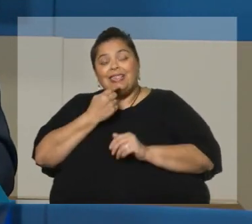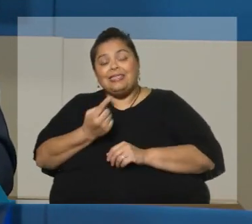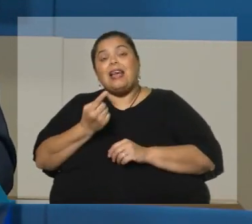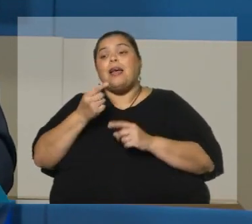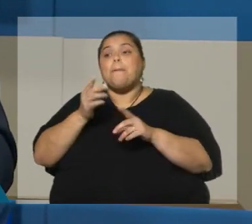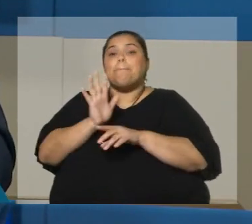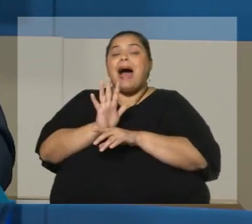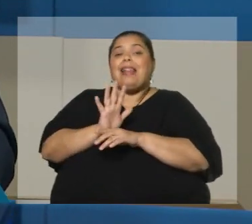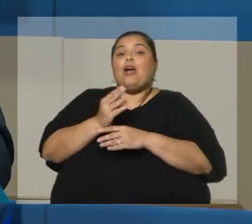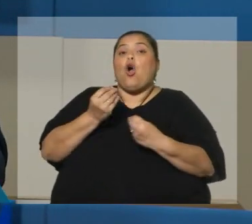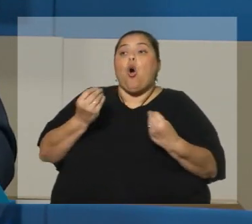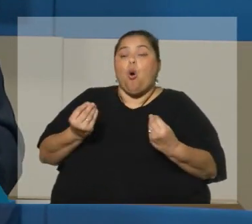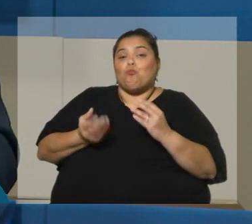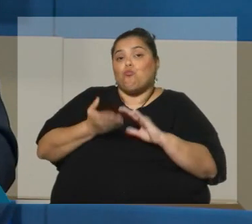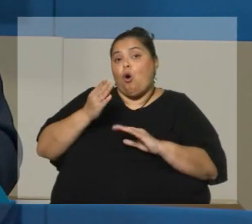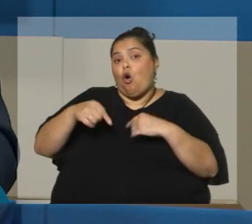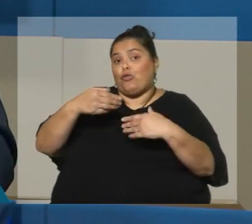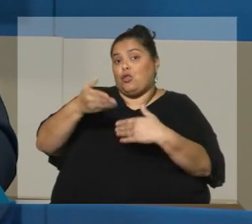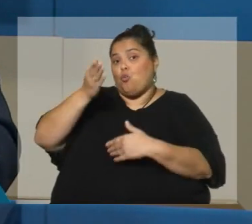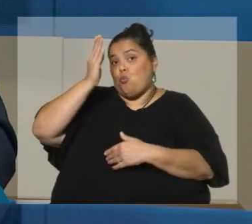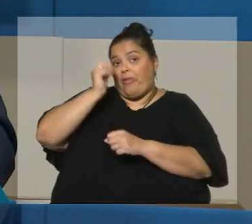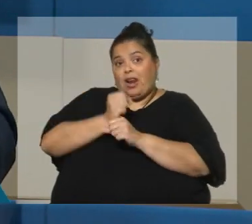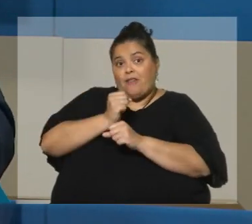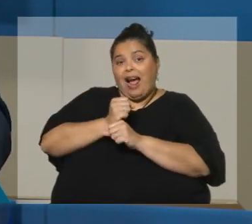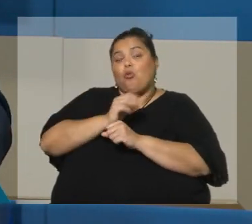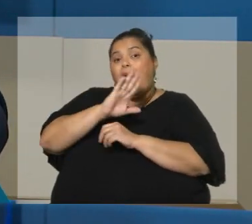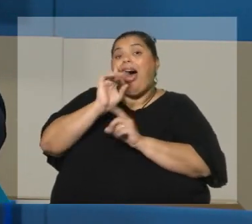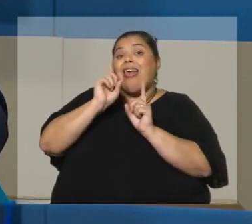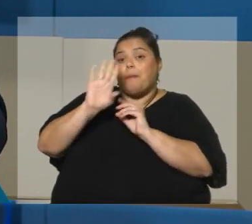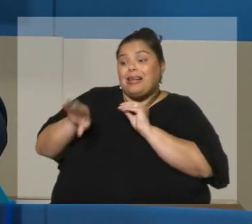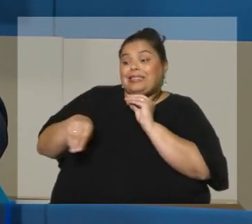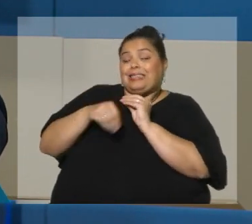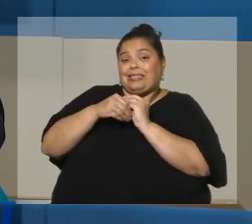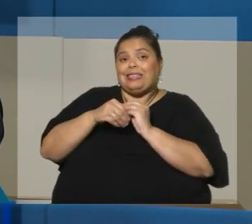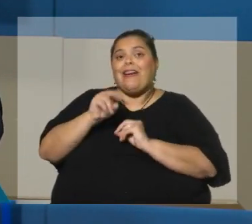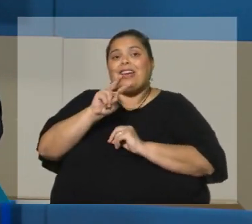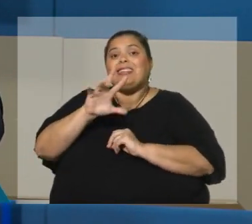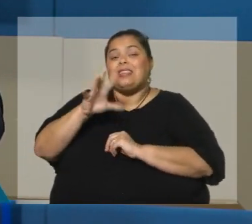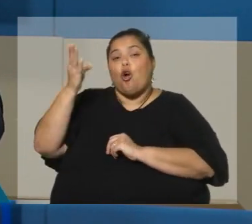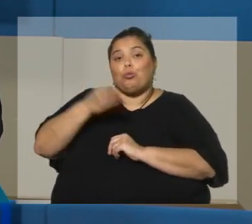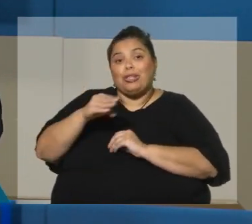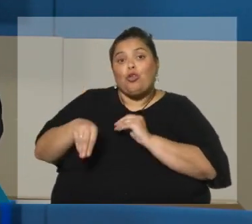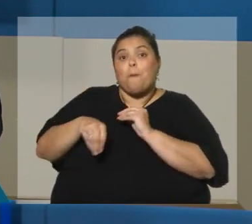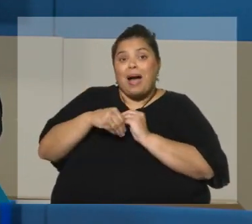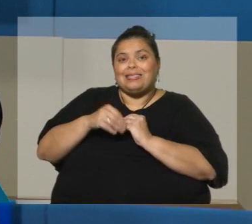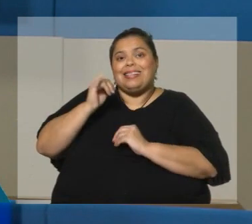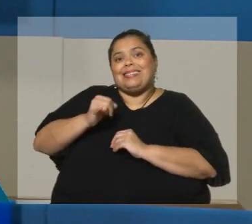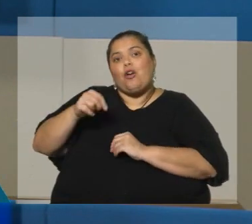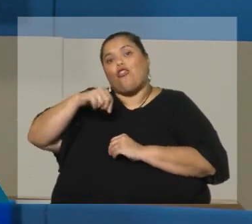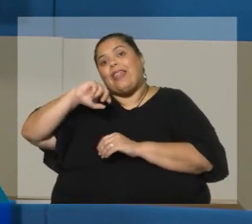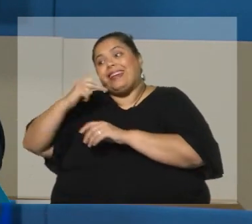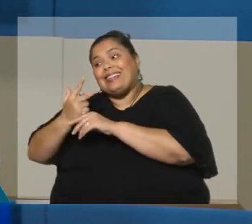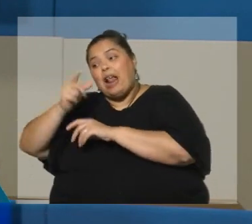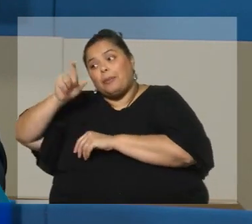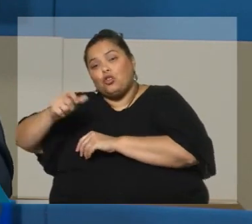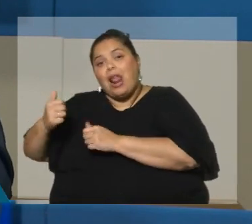causal, sino que además le doy un 25% más. Sí depende de cuidados de un tercero. Y